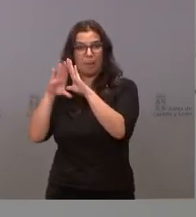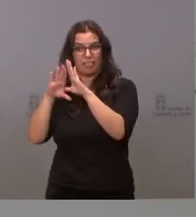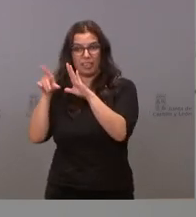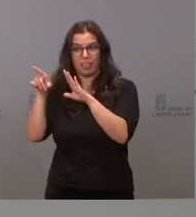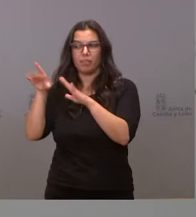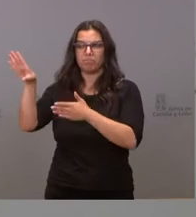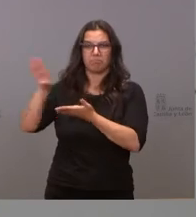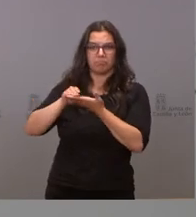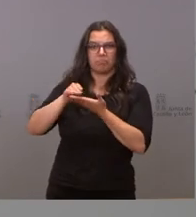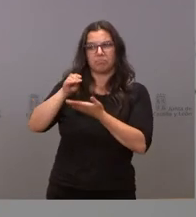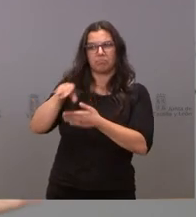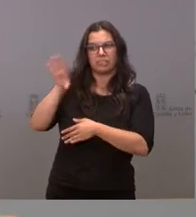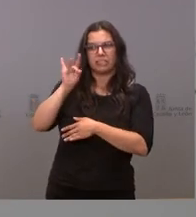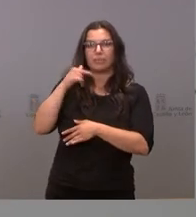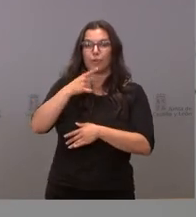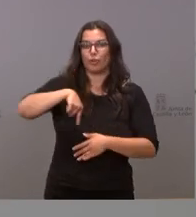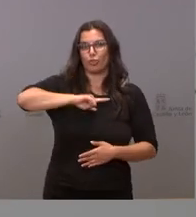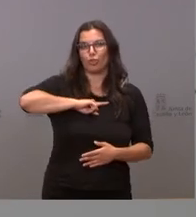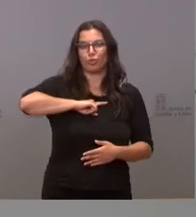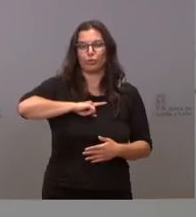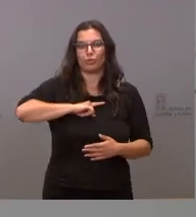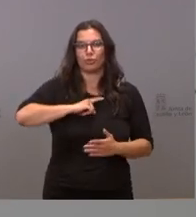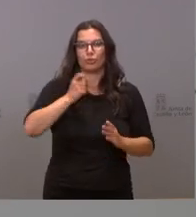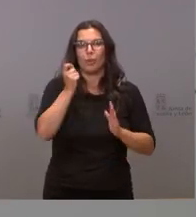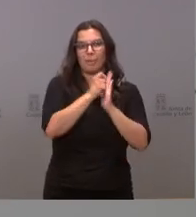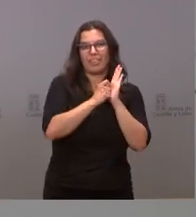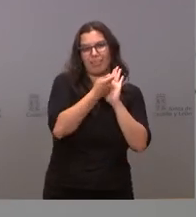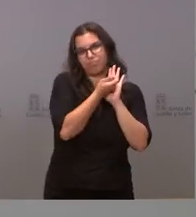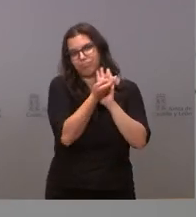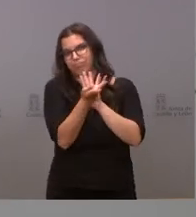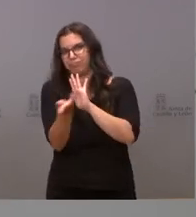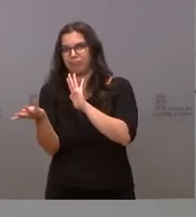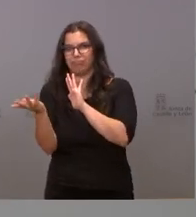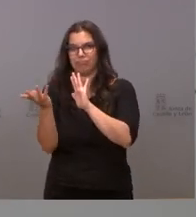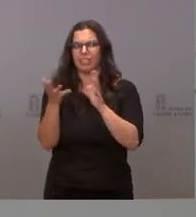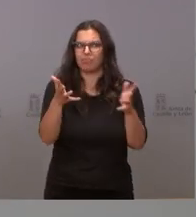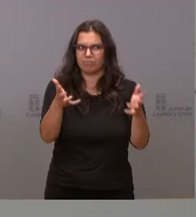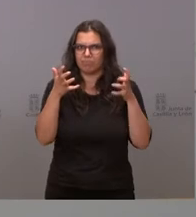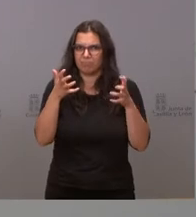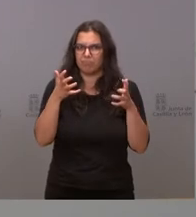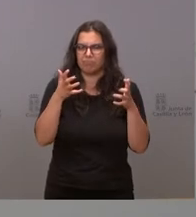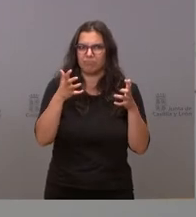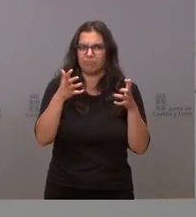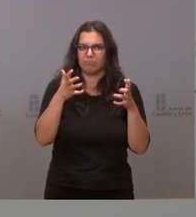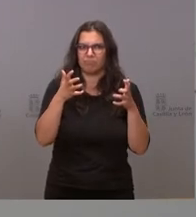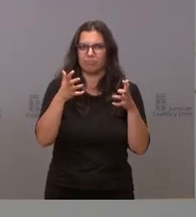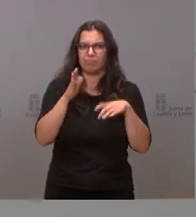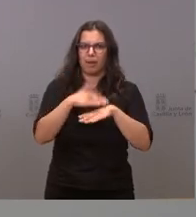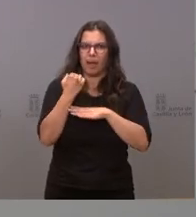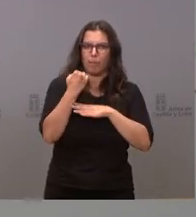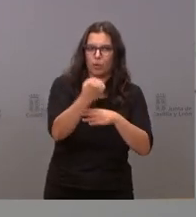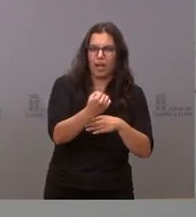Nosotros tenemos un elenco de medidas muy beneficiosos de apoyo a la